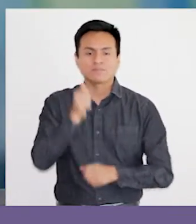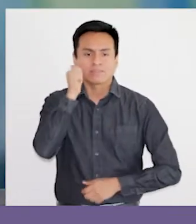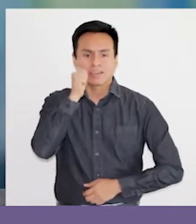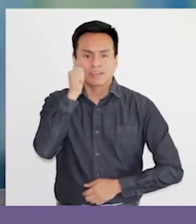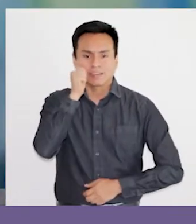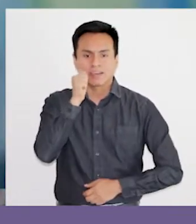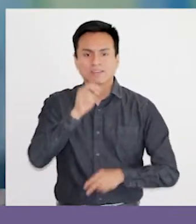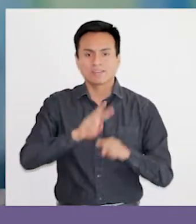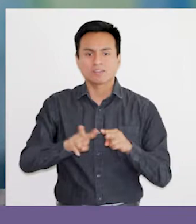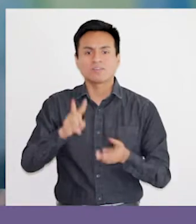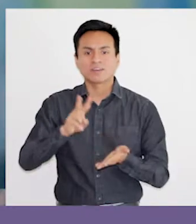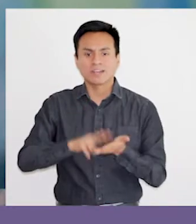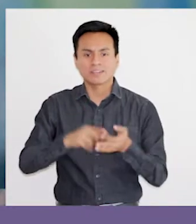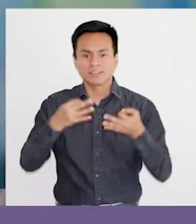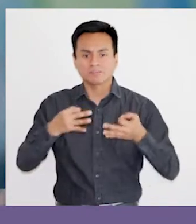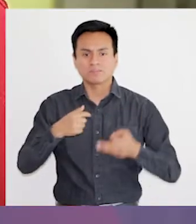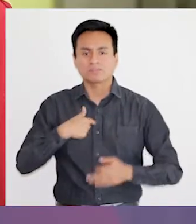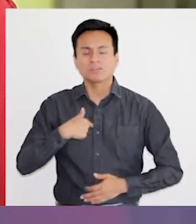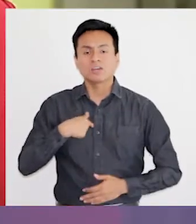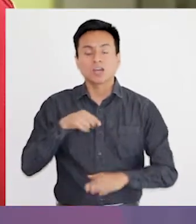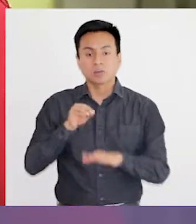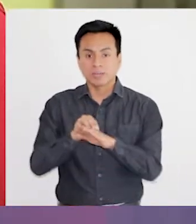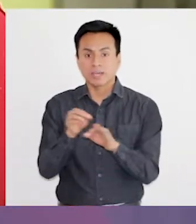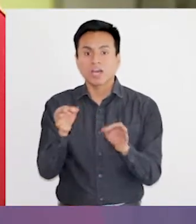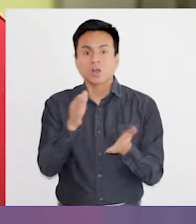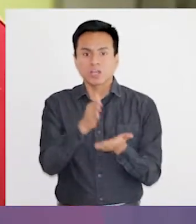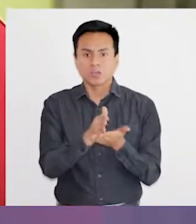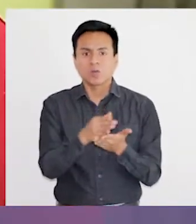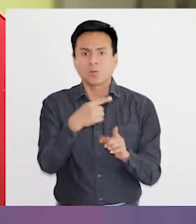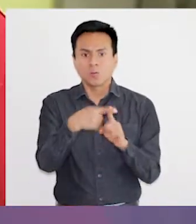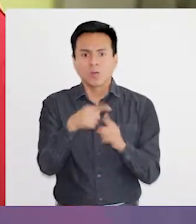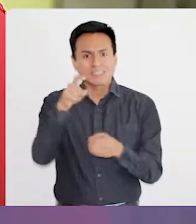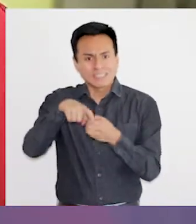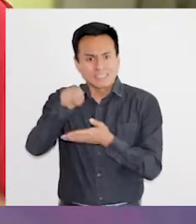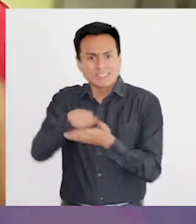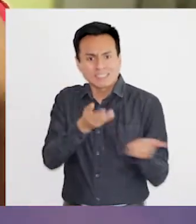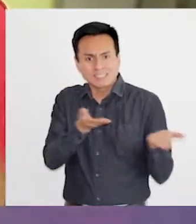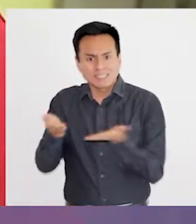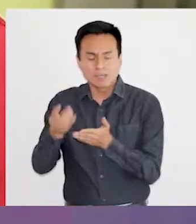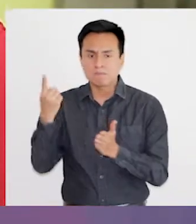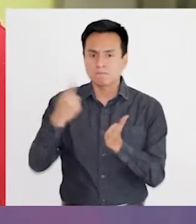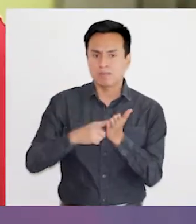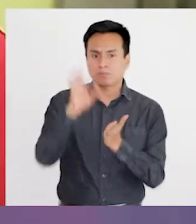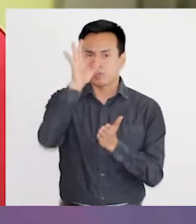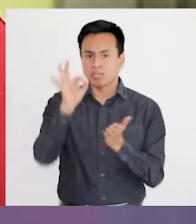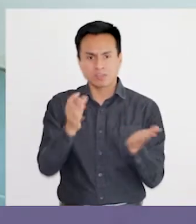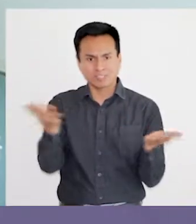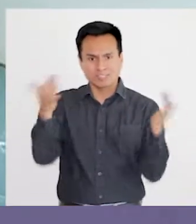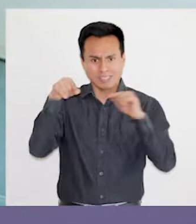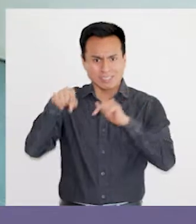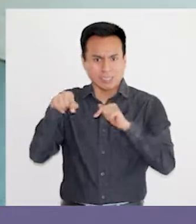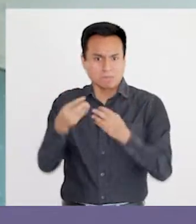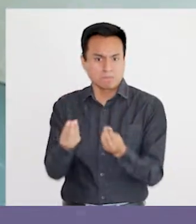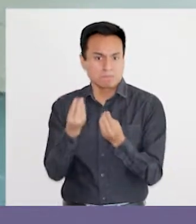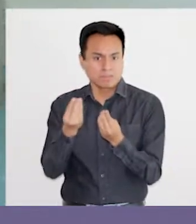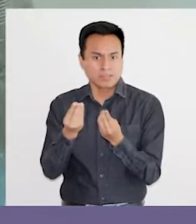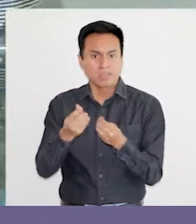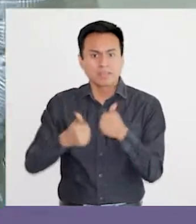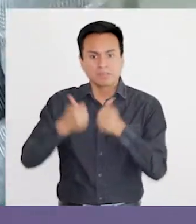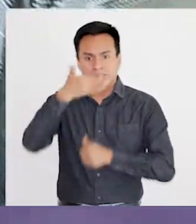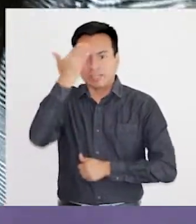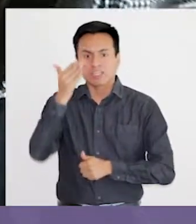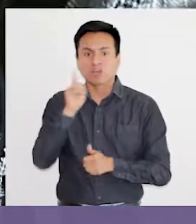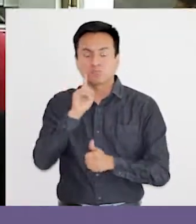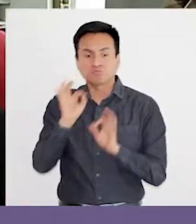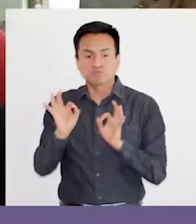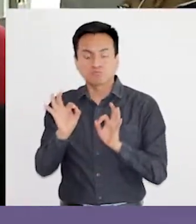trabajamos cada día para hacer la realidad. Yo recomendaría esta escuela, pero a un mil por ciento, y por sobre todo los grandes